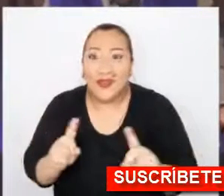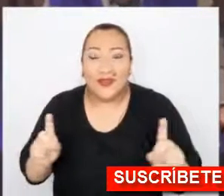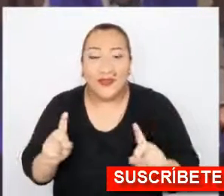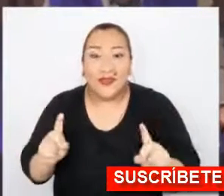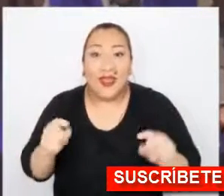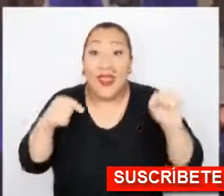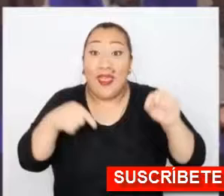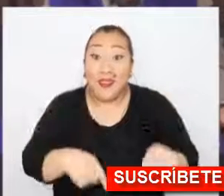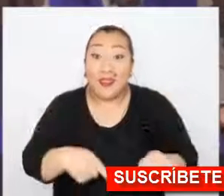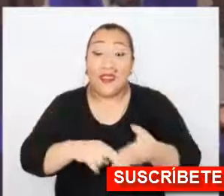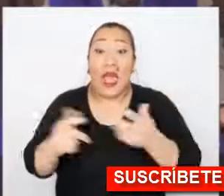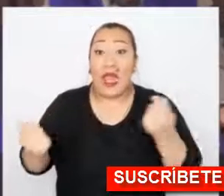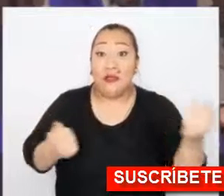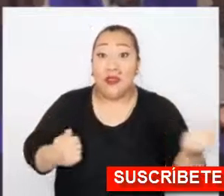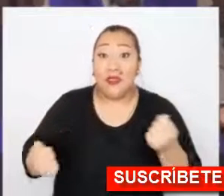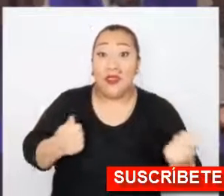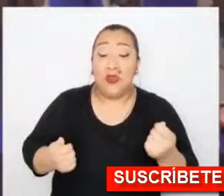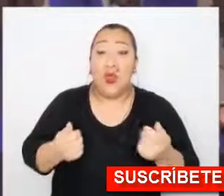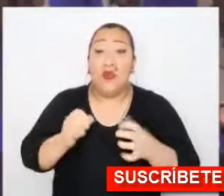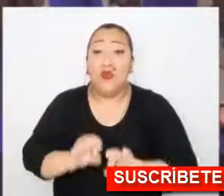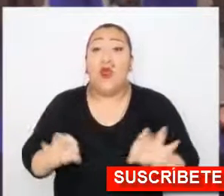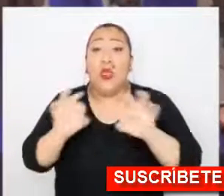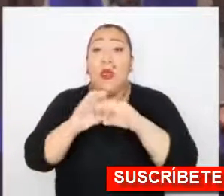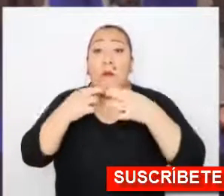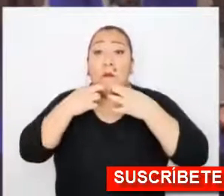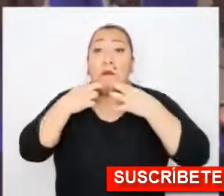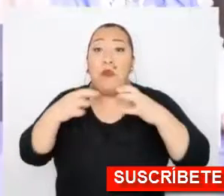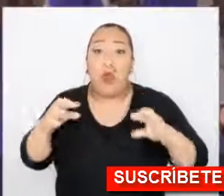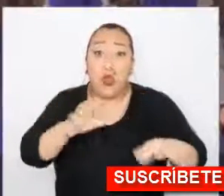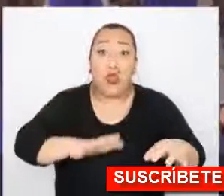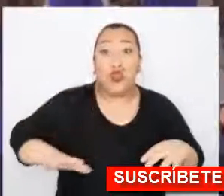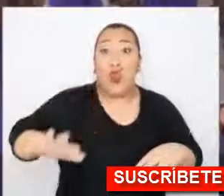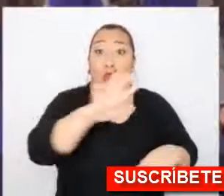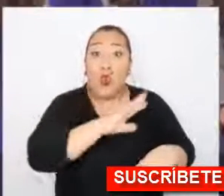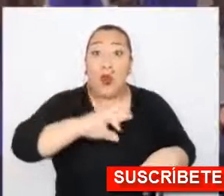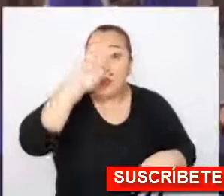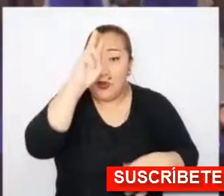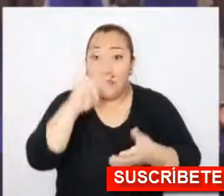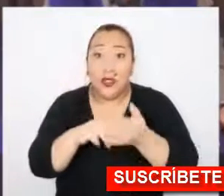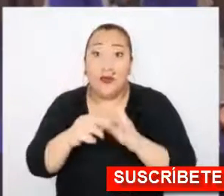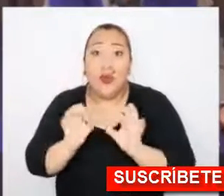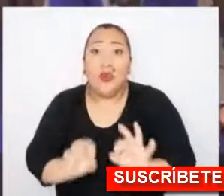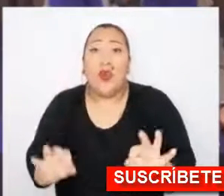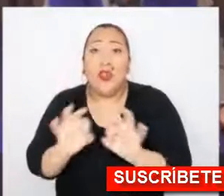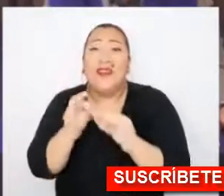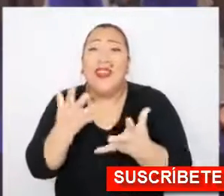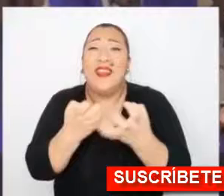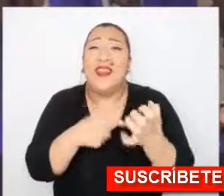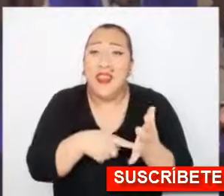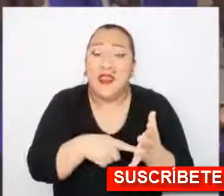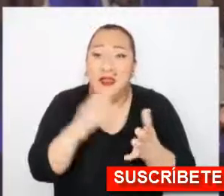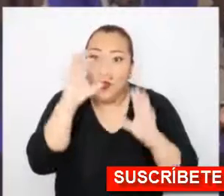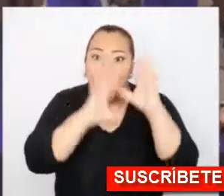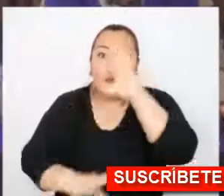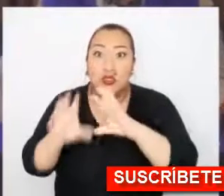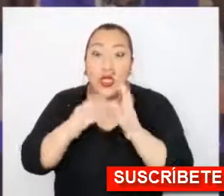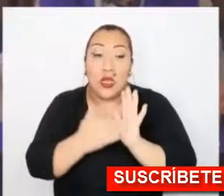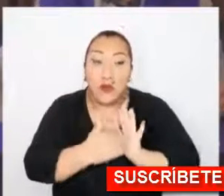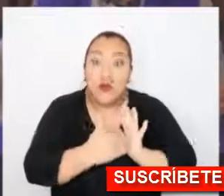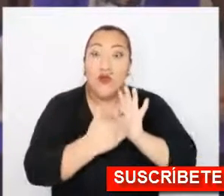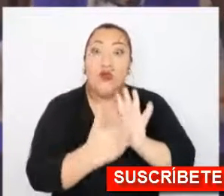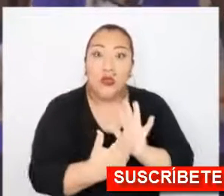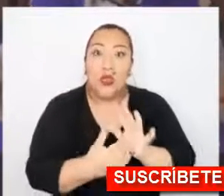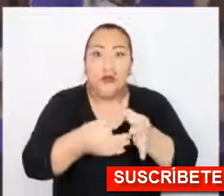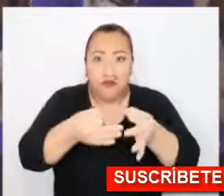es la administración de la cosa pública que, al final del día, que pretende, lo que